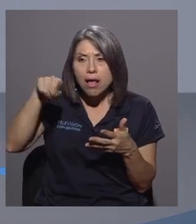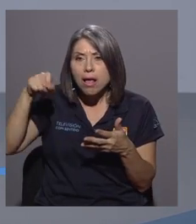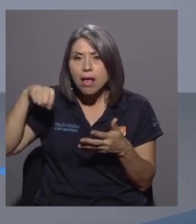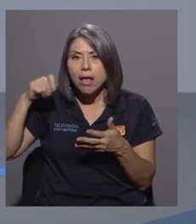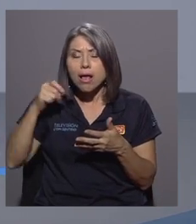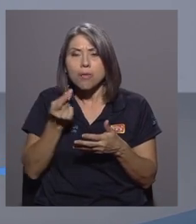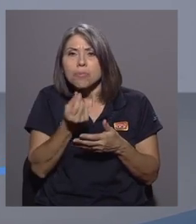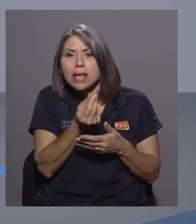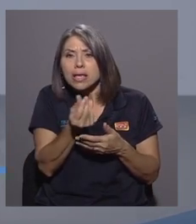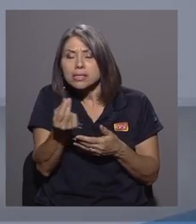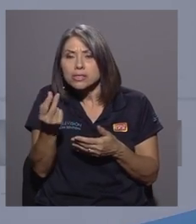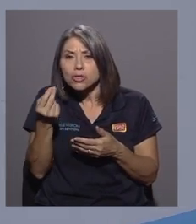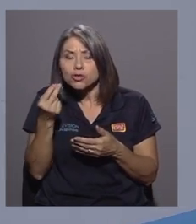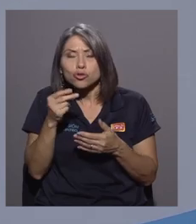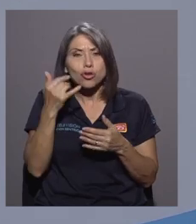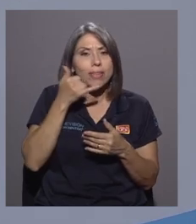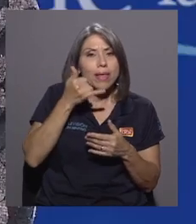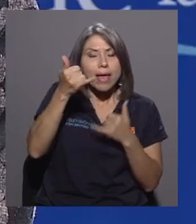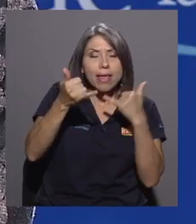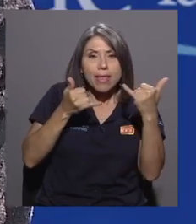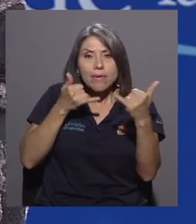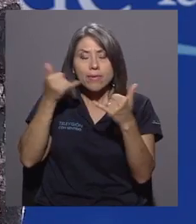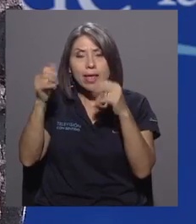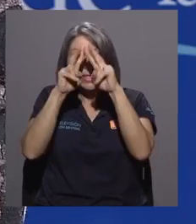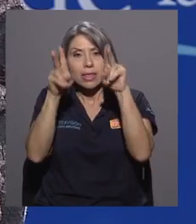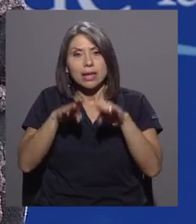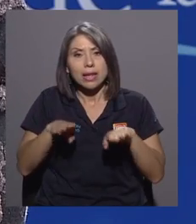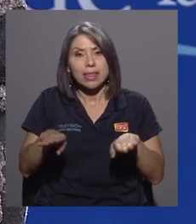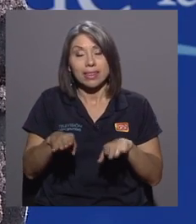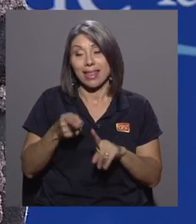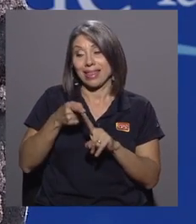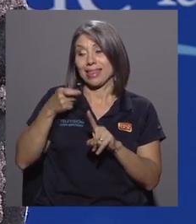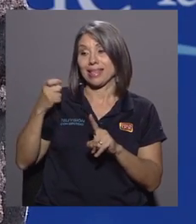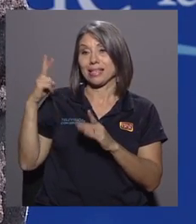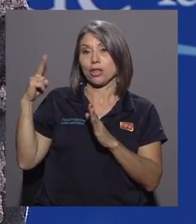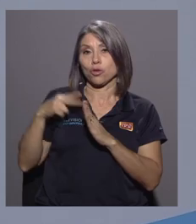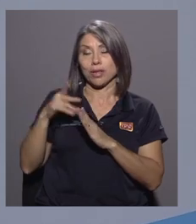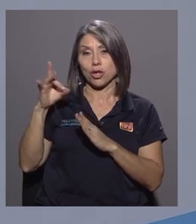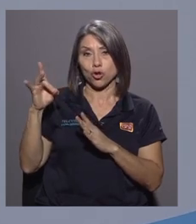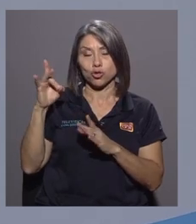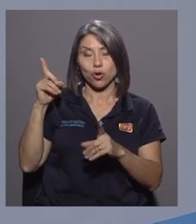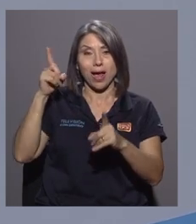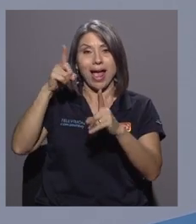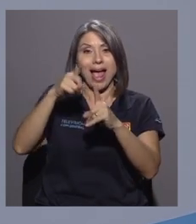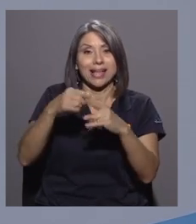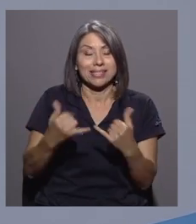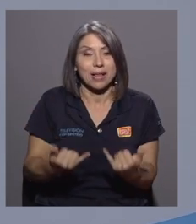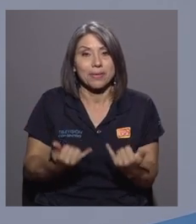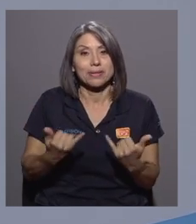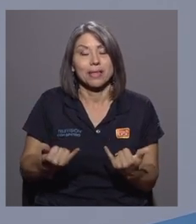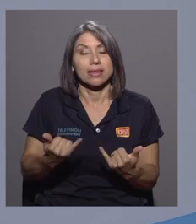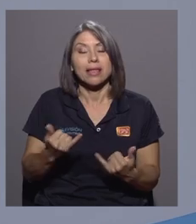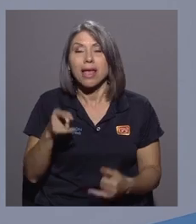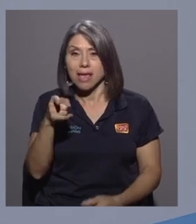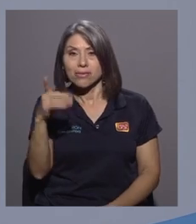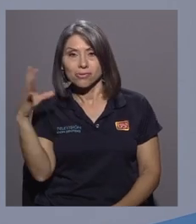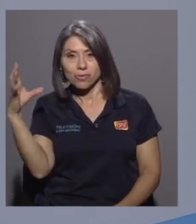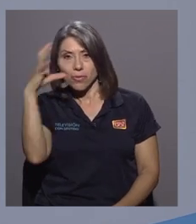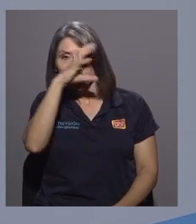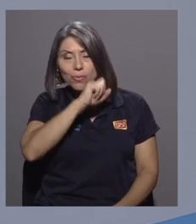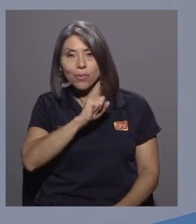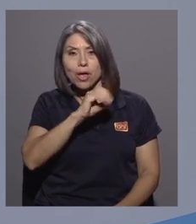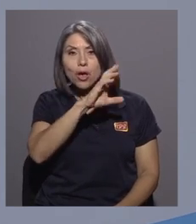y dentro de estas canastas ellos determinan que desde el 2008 hasta el presente, Costa Rica tiene la